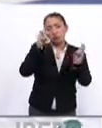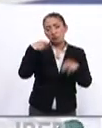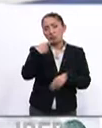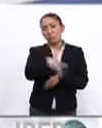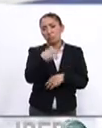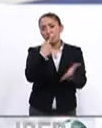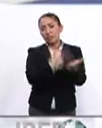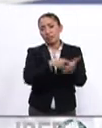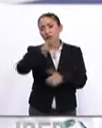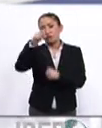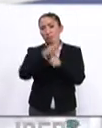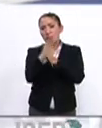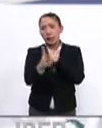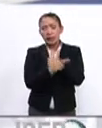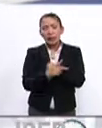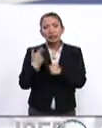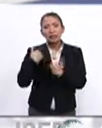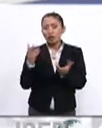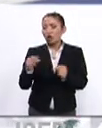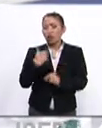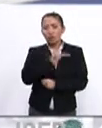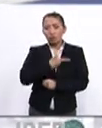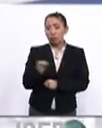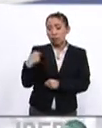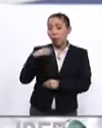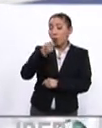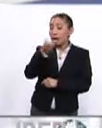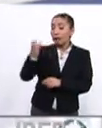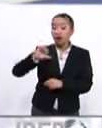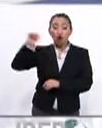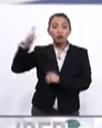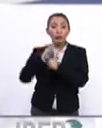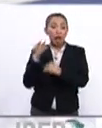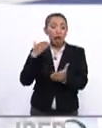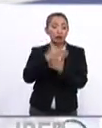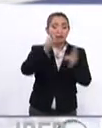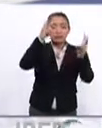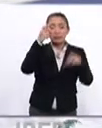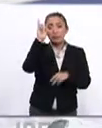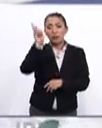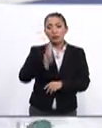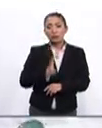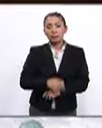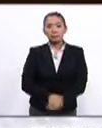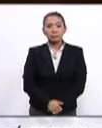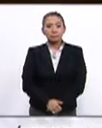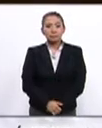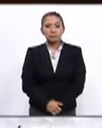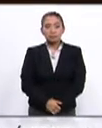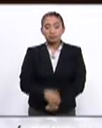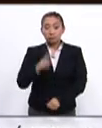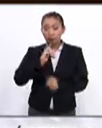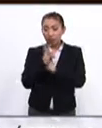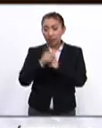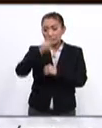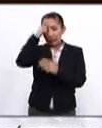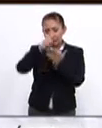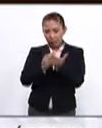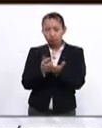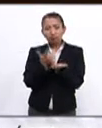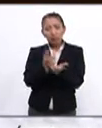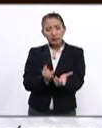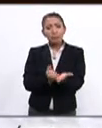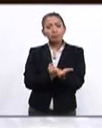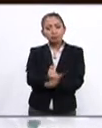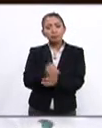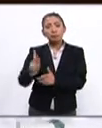asuntos internos de otros países y se opone a cualquier intervención externa en los asuntos de Venezuela. Como país que cree en la democracia,